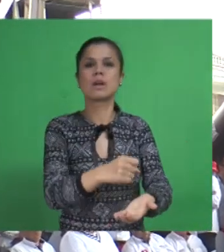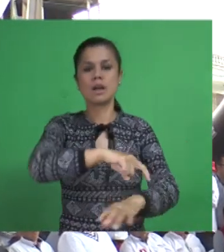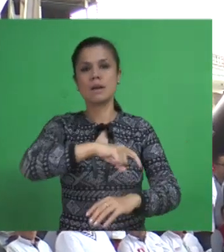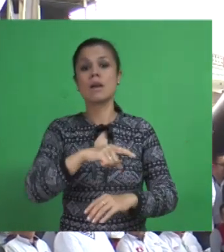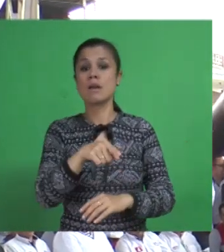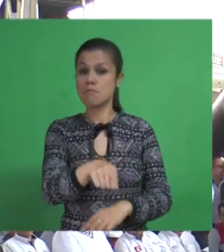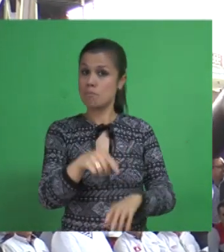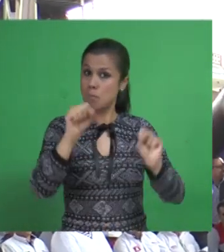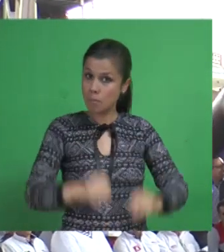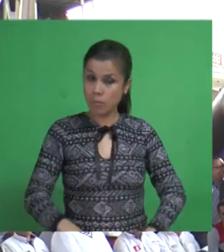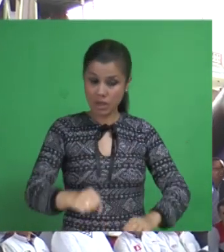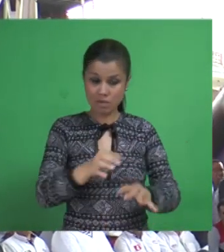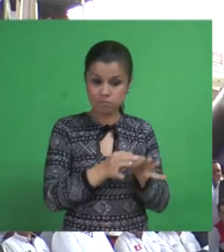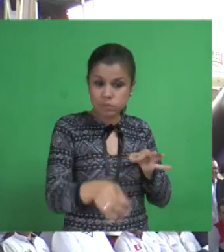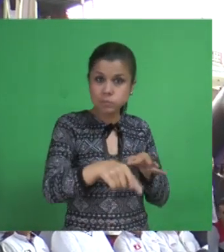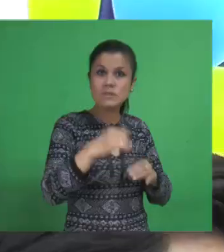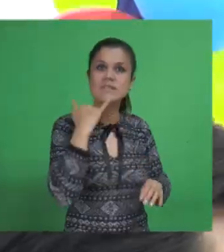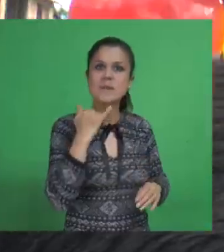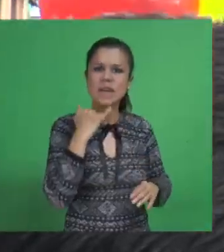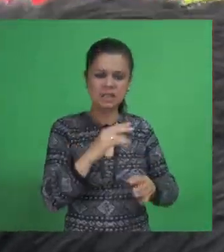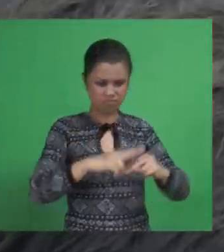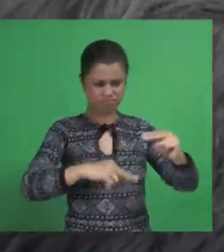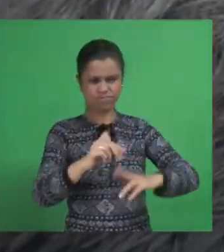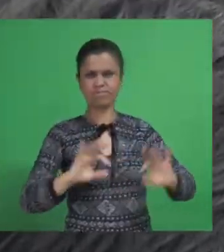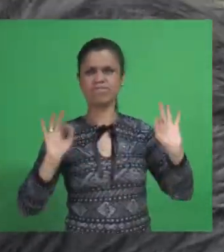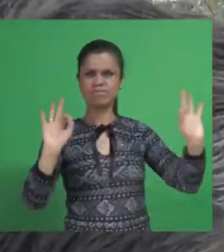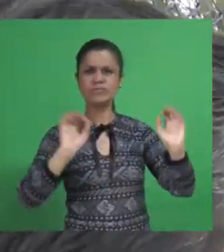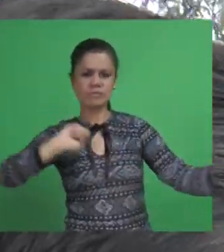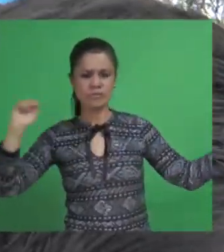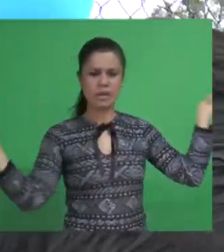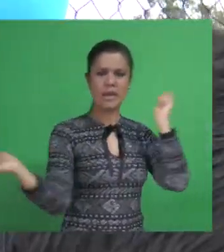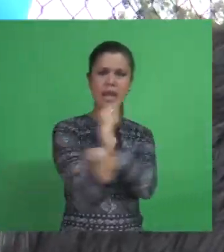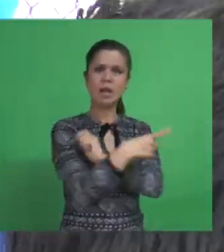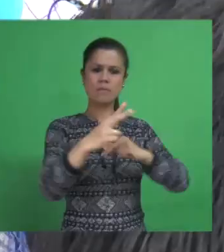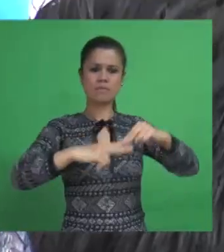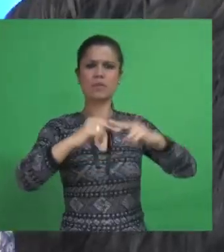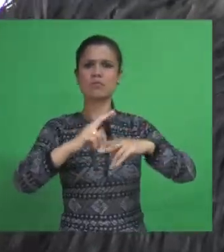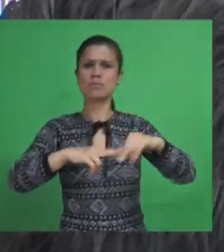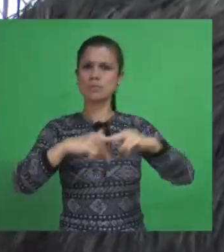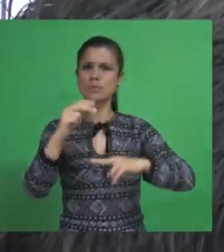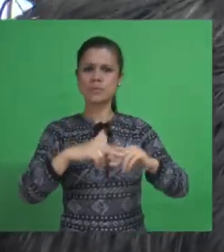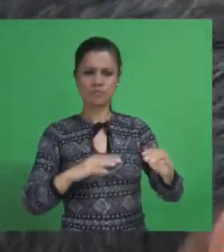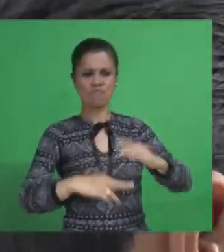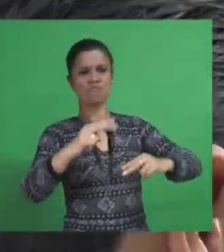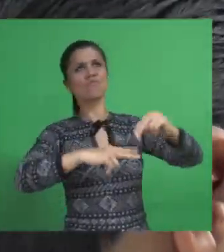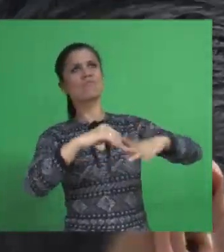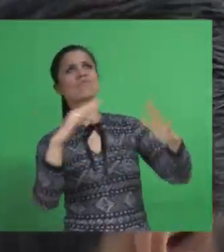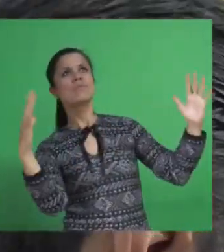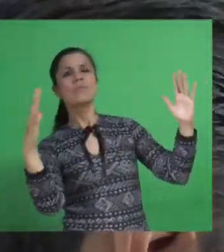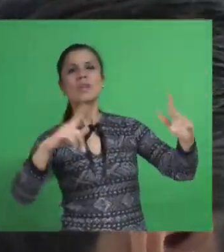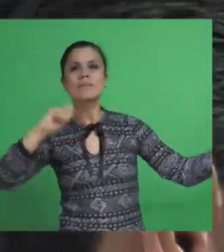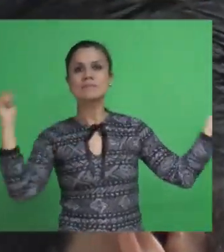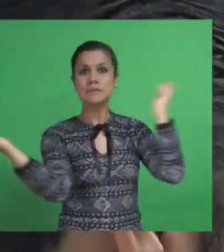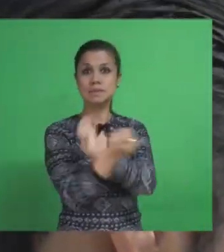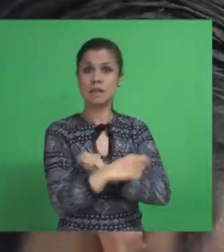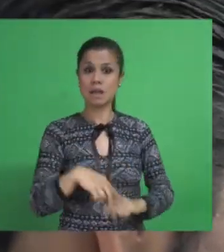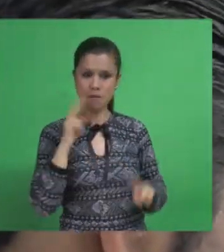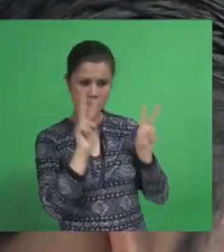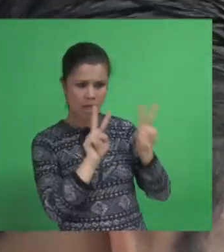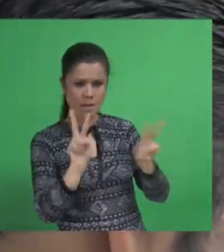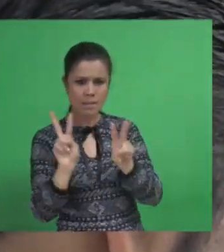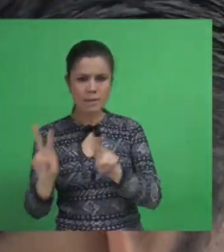permitido transformar la calidad de vida, transformar la infraestructura de nuestro municipio. Hacemos un balance muy importante